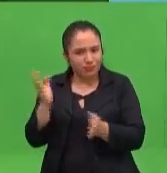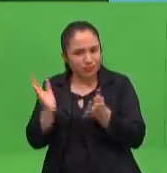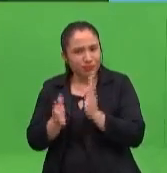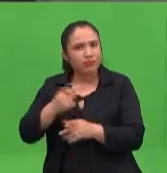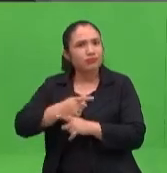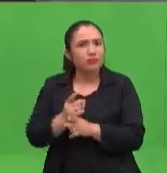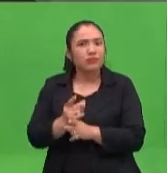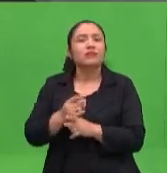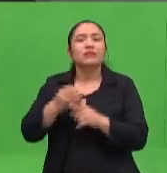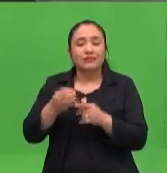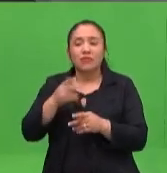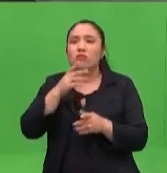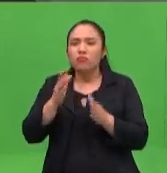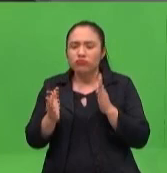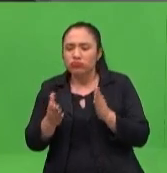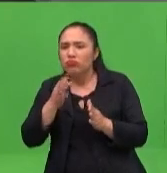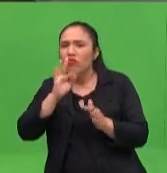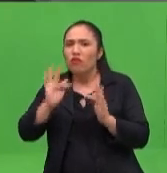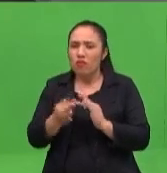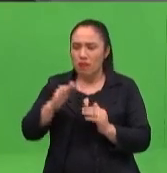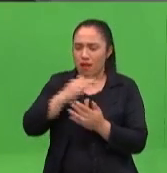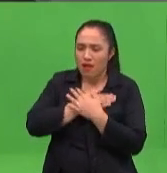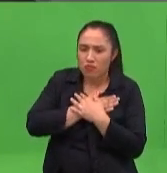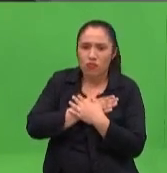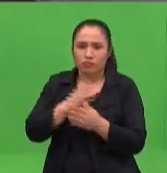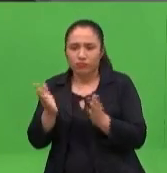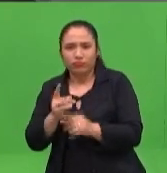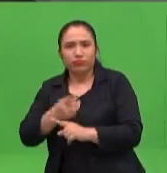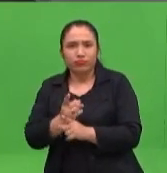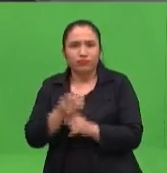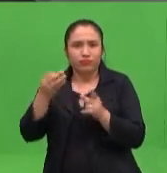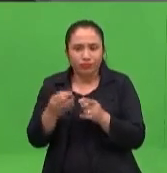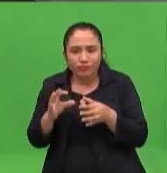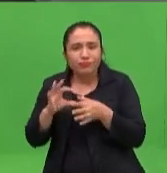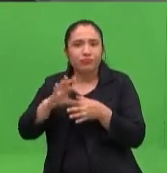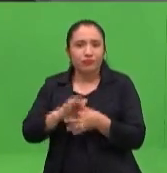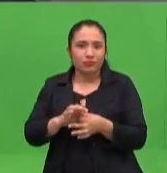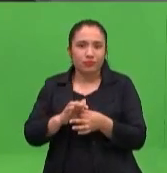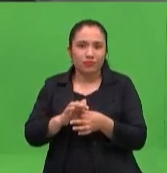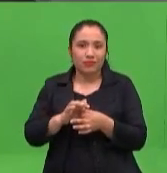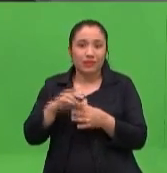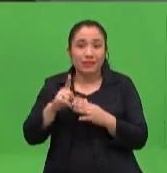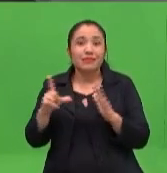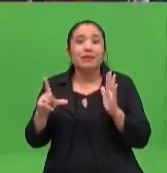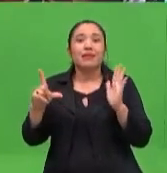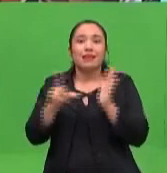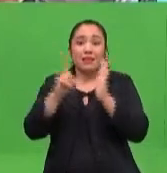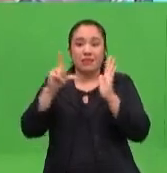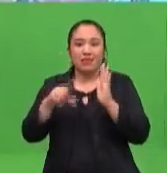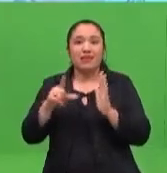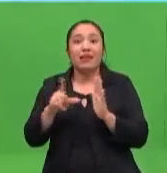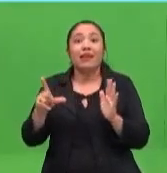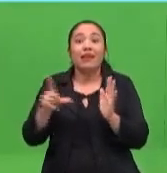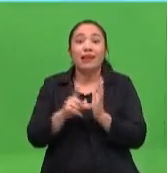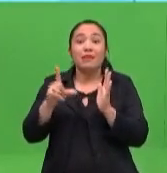esas son las dos armas que todos los padres tenemos que tener. ¿Y cuál es el límite ahí? Y estructura. Los límites son